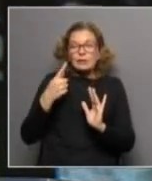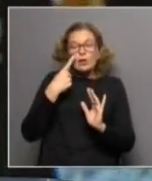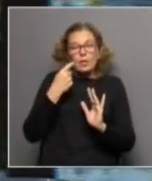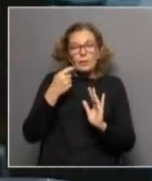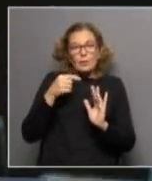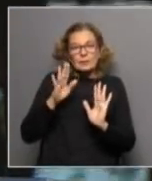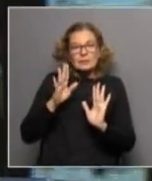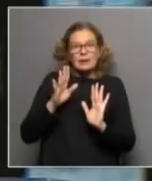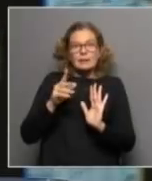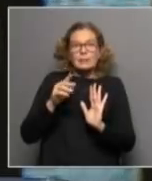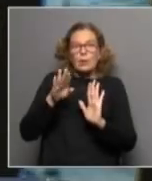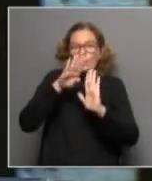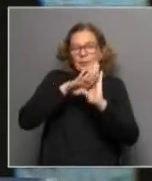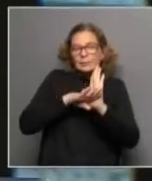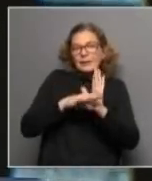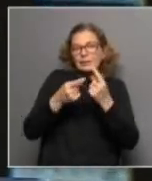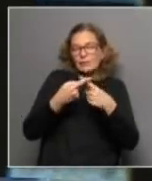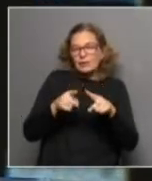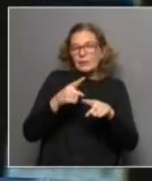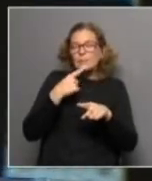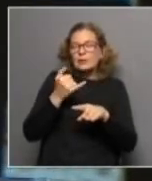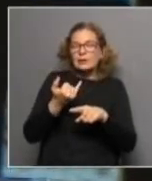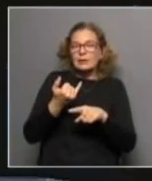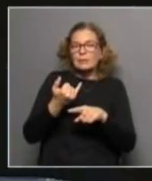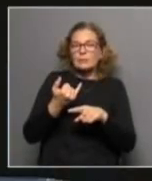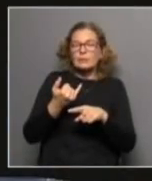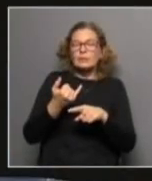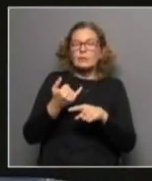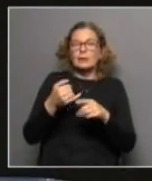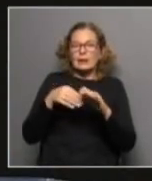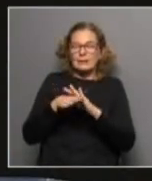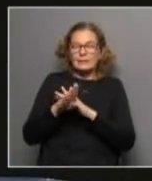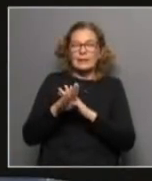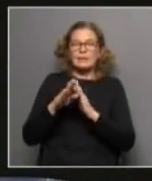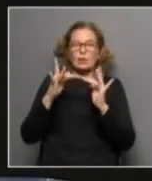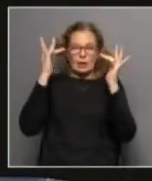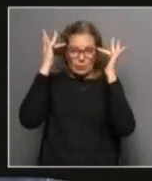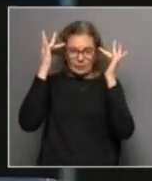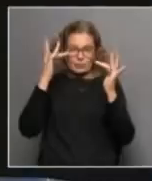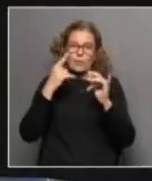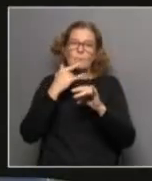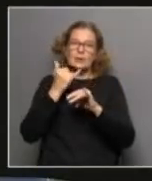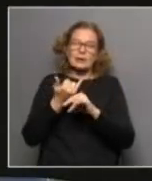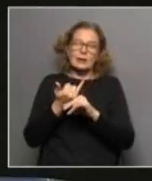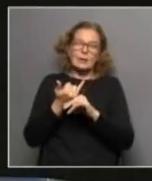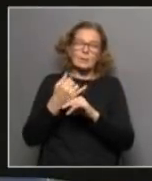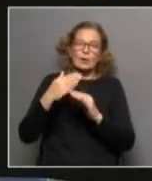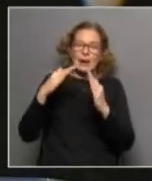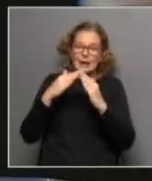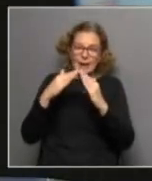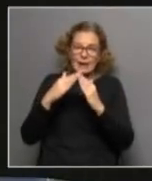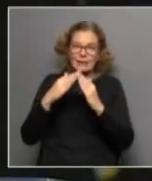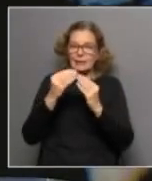otras dimensiones, como pueden ser la medición directa del acceso y la calidad de la educación, del acceso y la calidad de la vivienda,